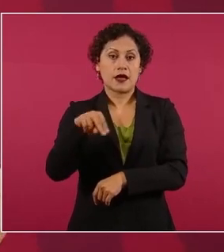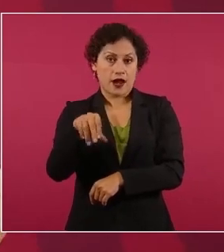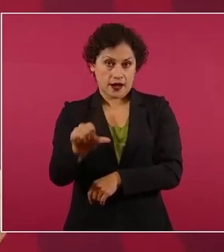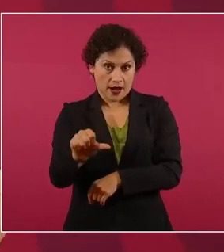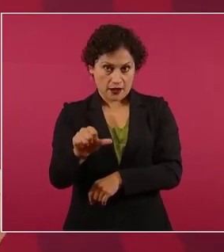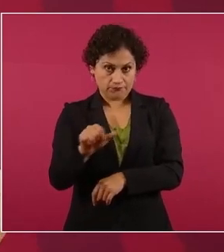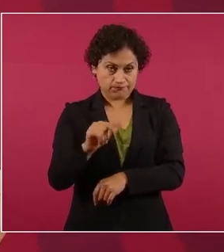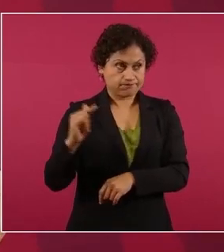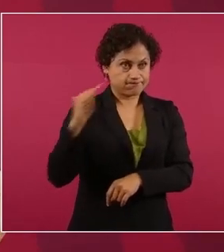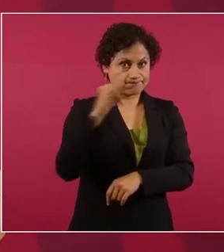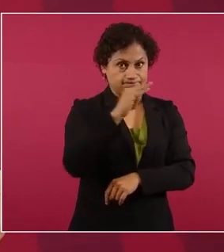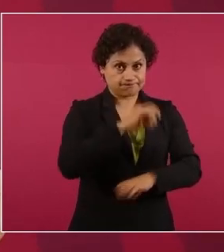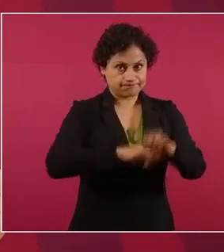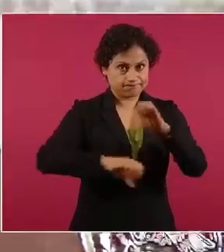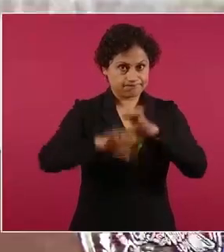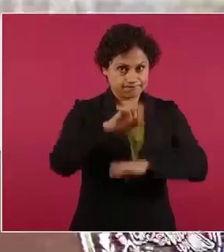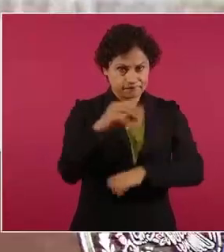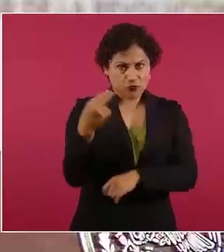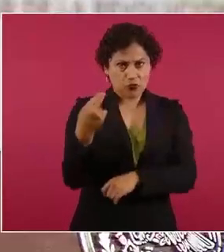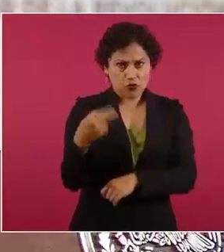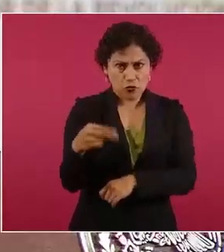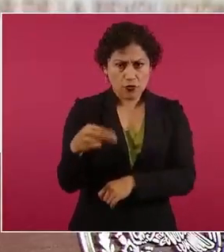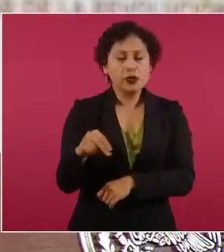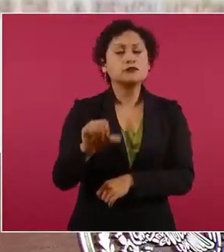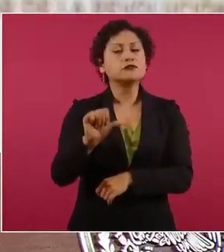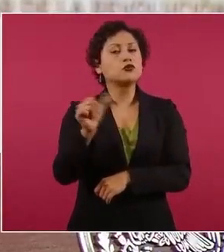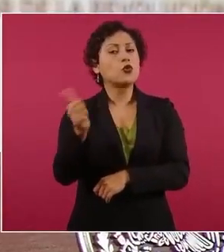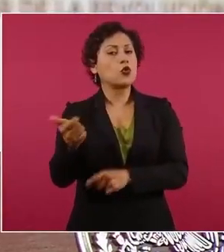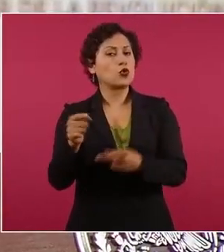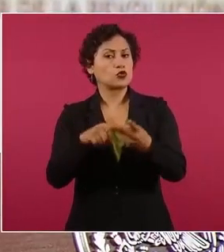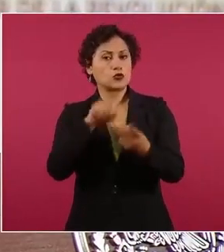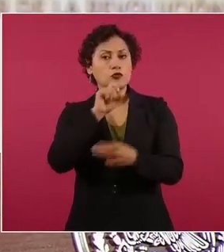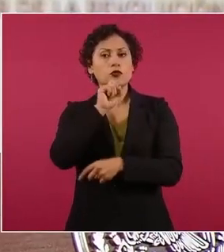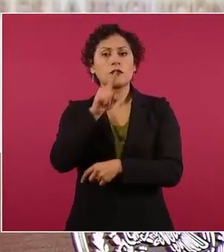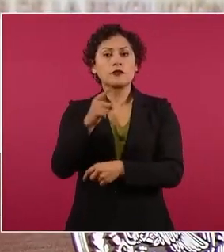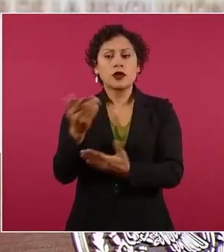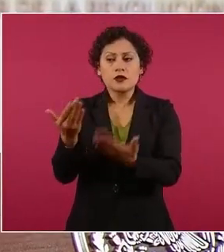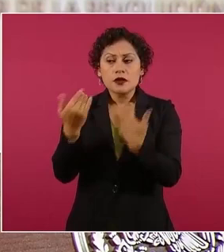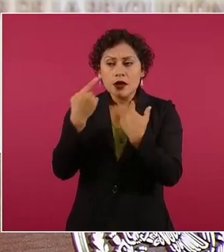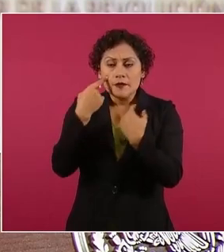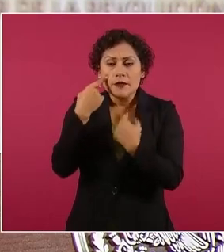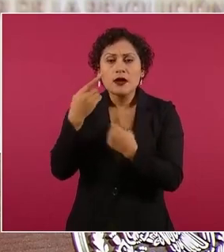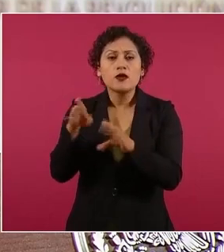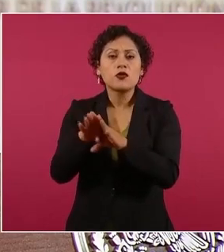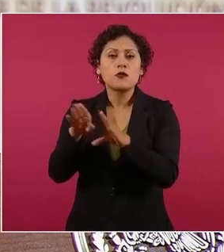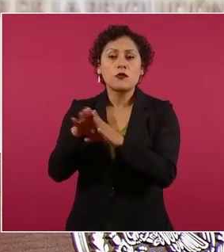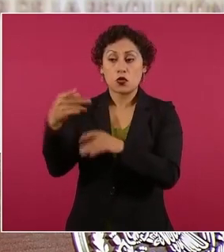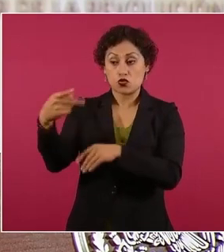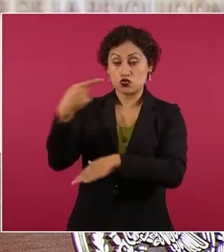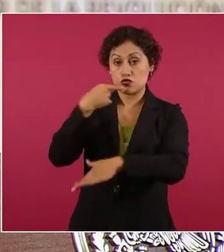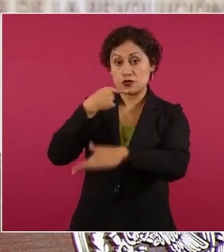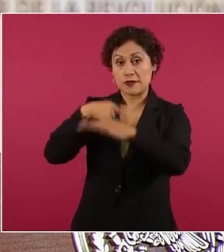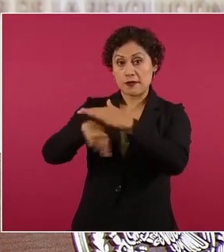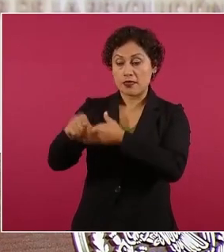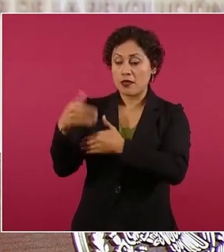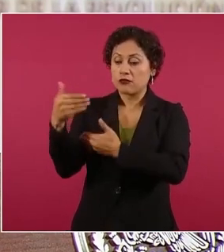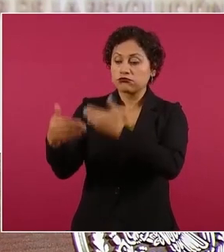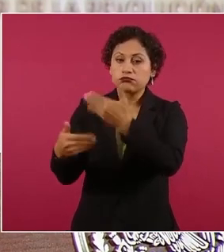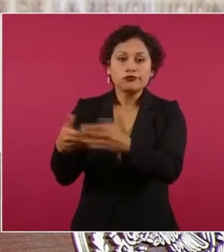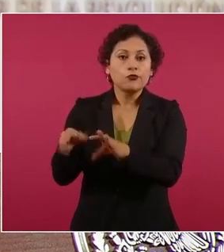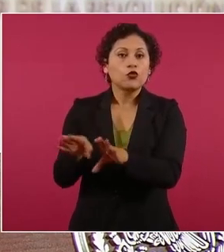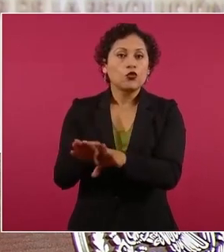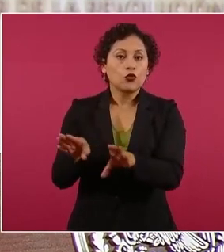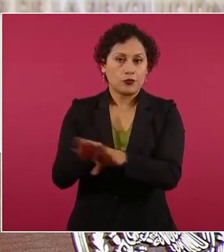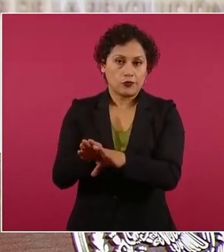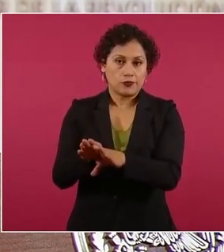para saber cómo van en su demanda por el